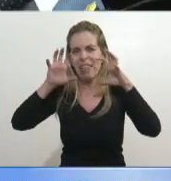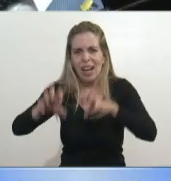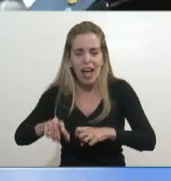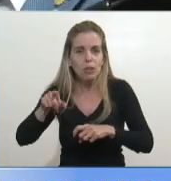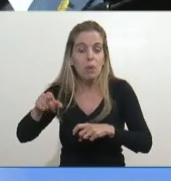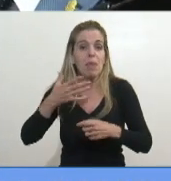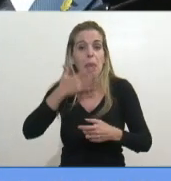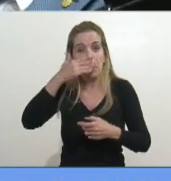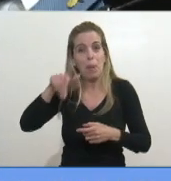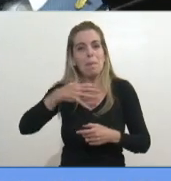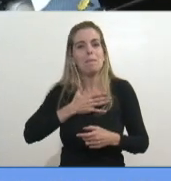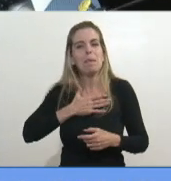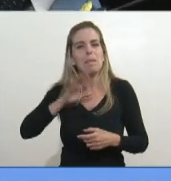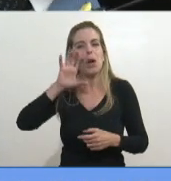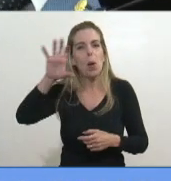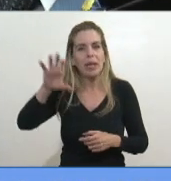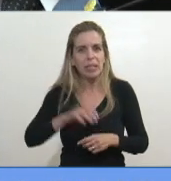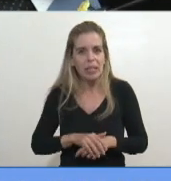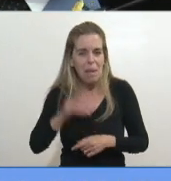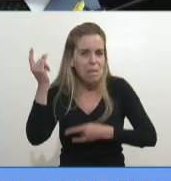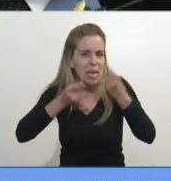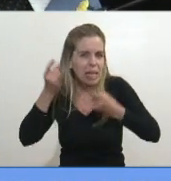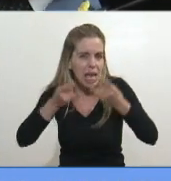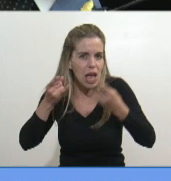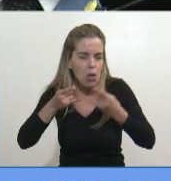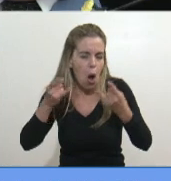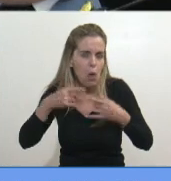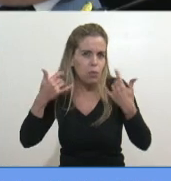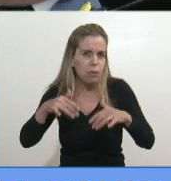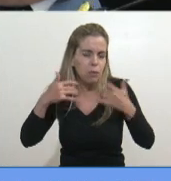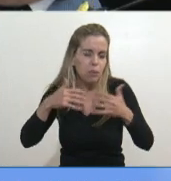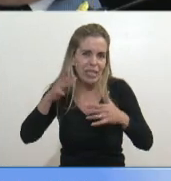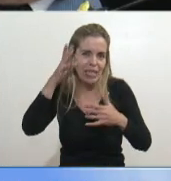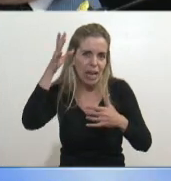impresionante, mintiendo en forma alevosa, alevosa,